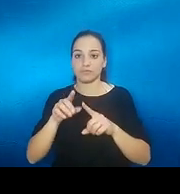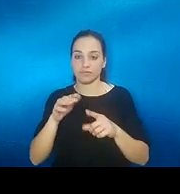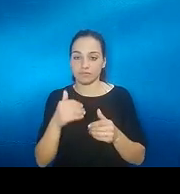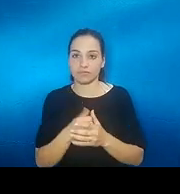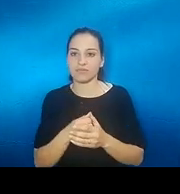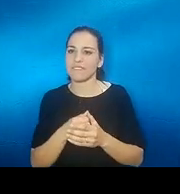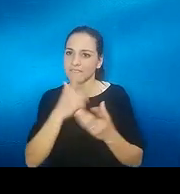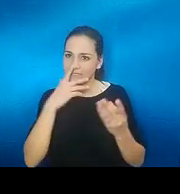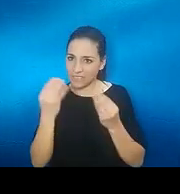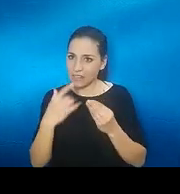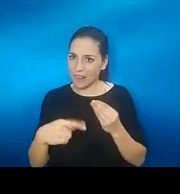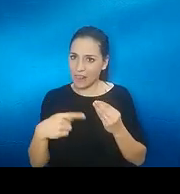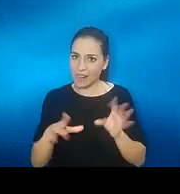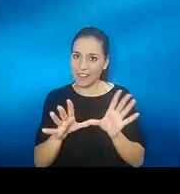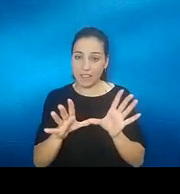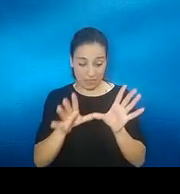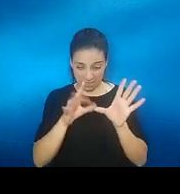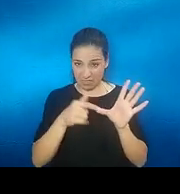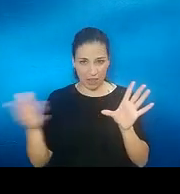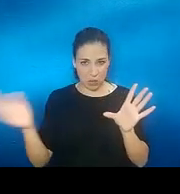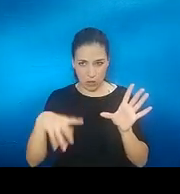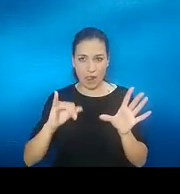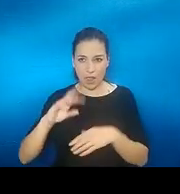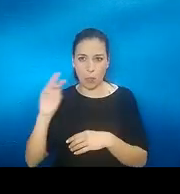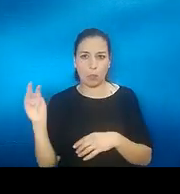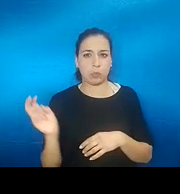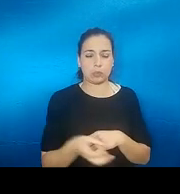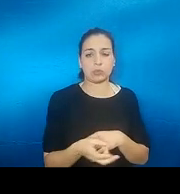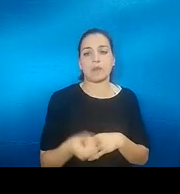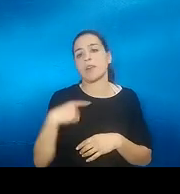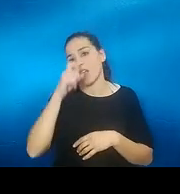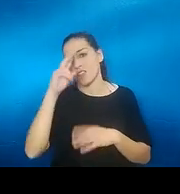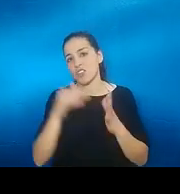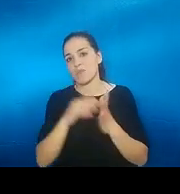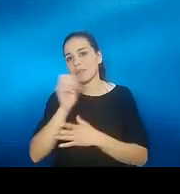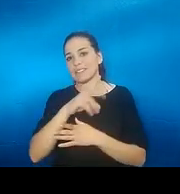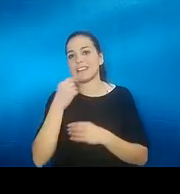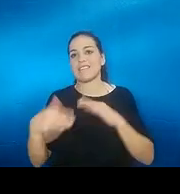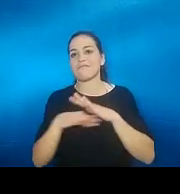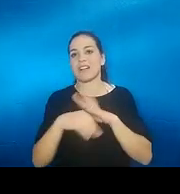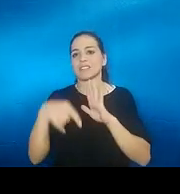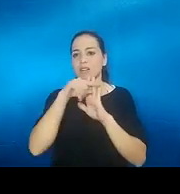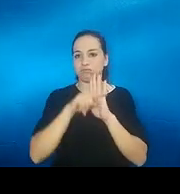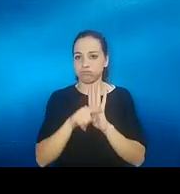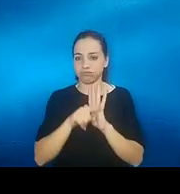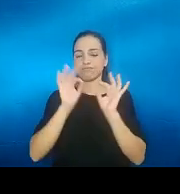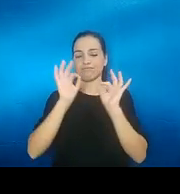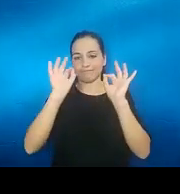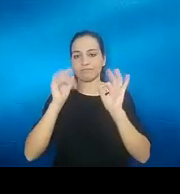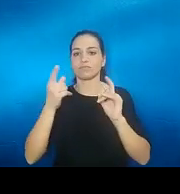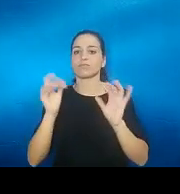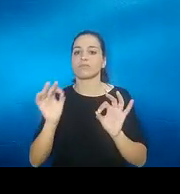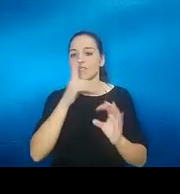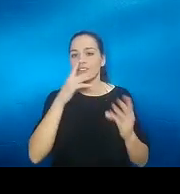hay muchísimos pero en 2013 se establecieron 10 en la escuela de Pittsburgh para intentar hacer entre otras